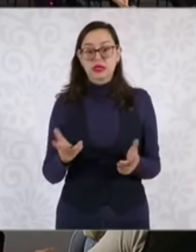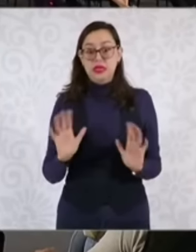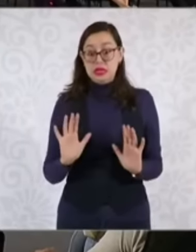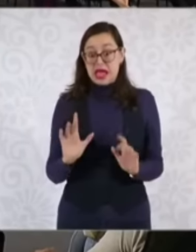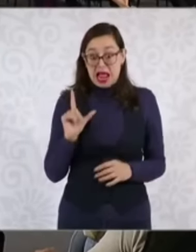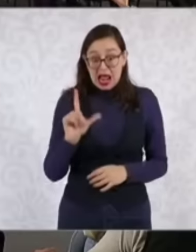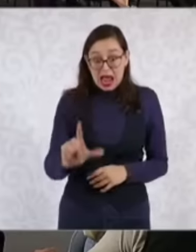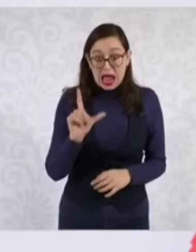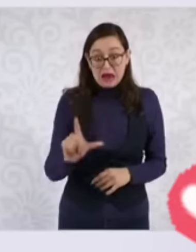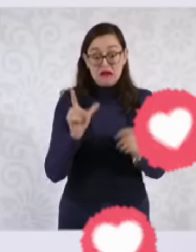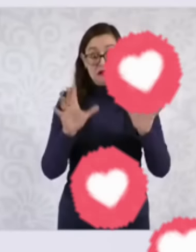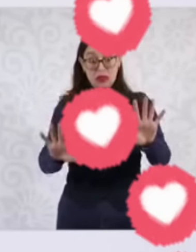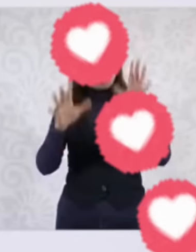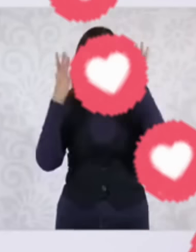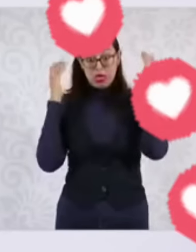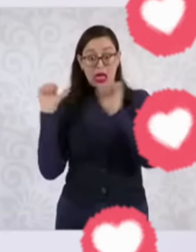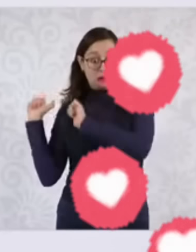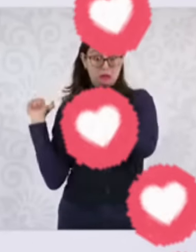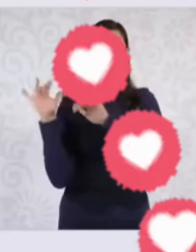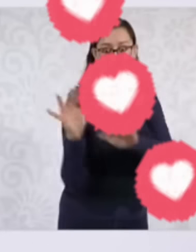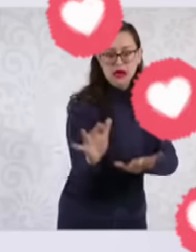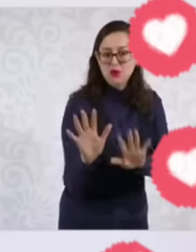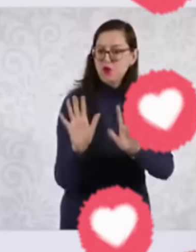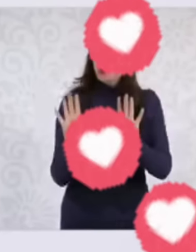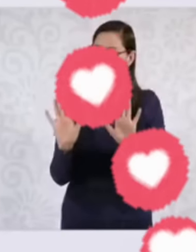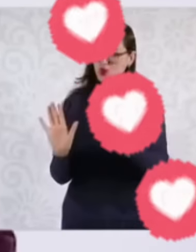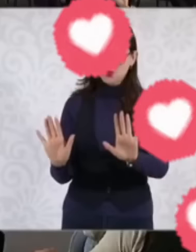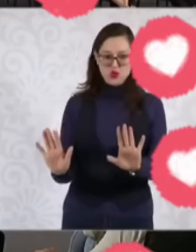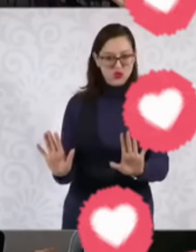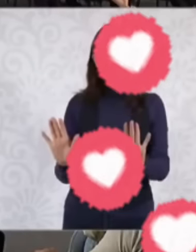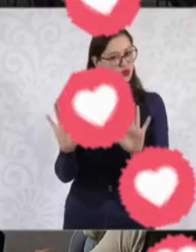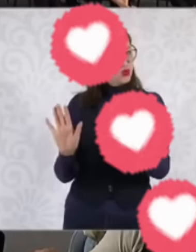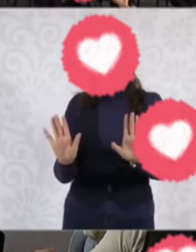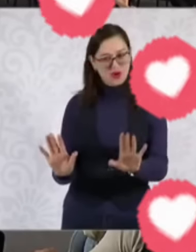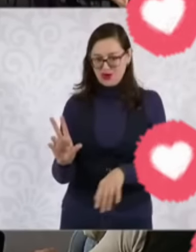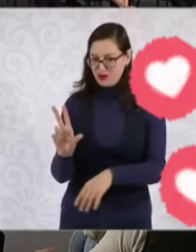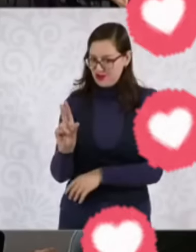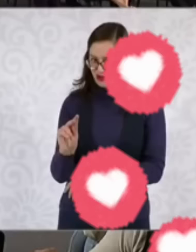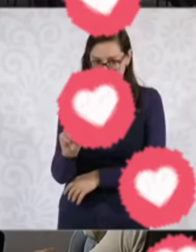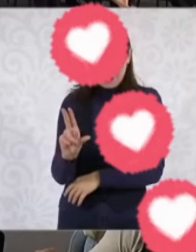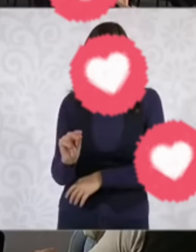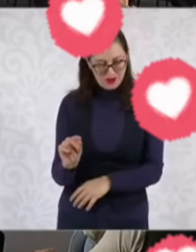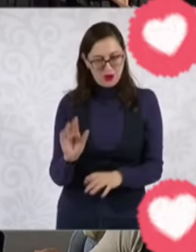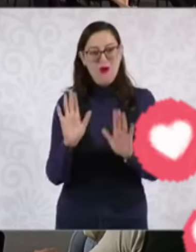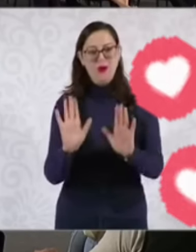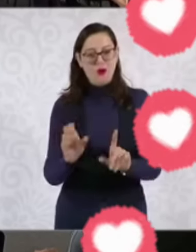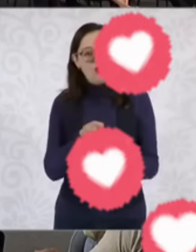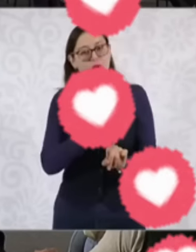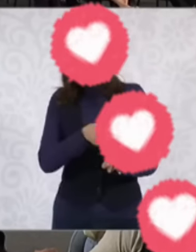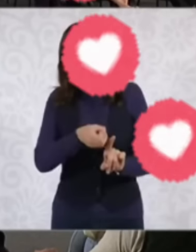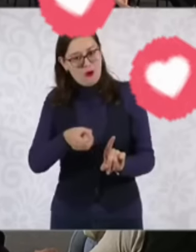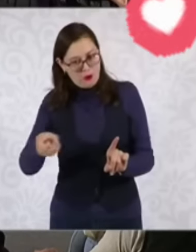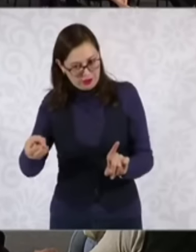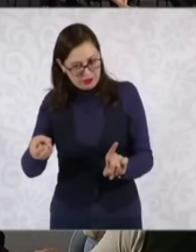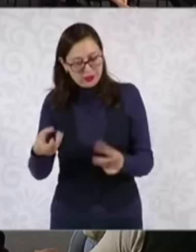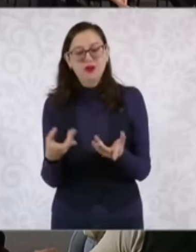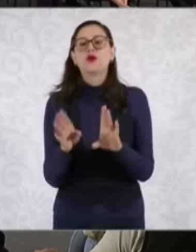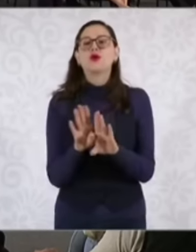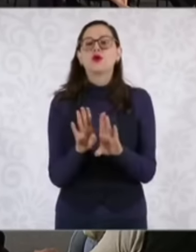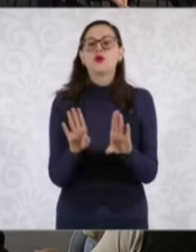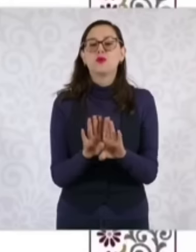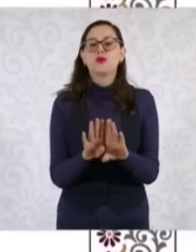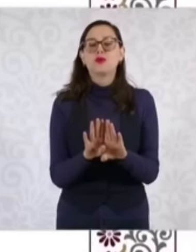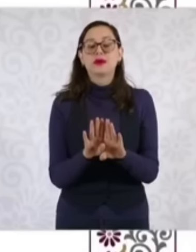esperando que lleguen las adultas mayores? Adelante. Gracias. Vamos a